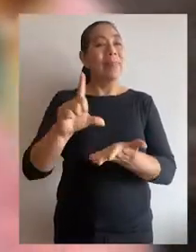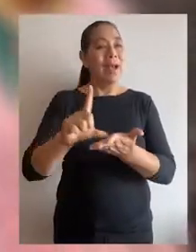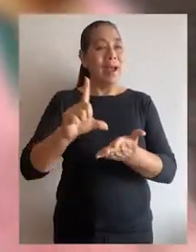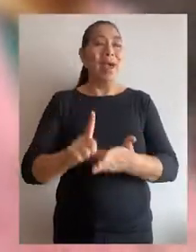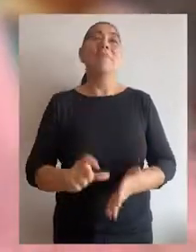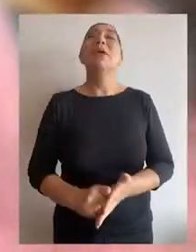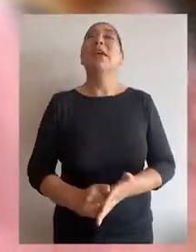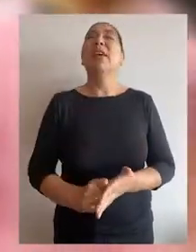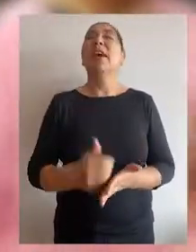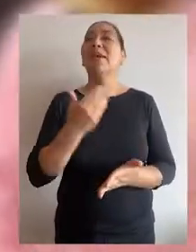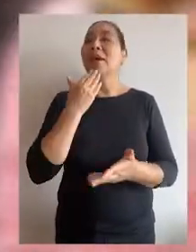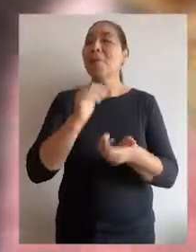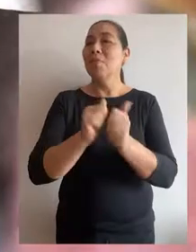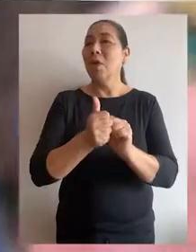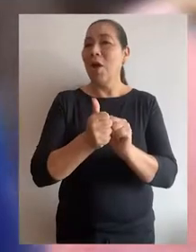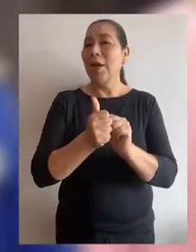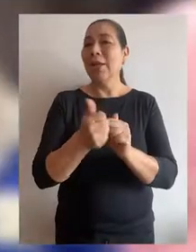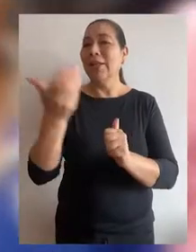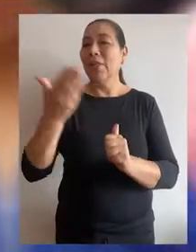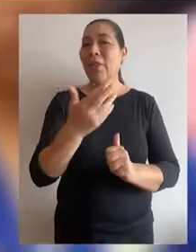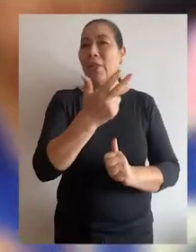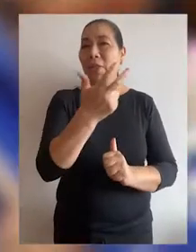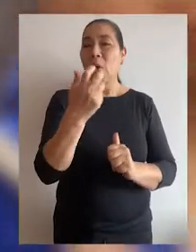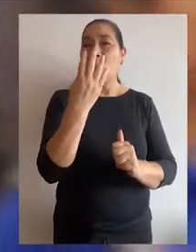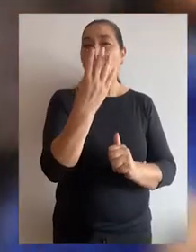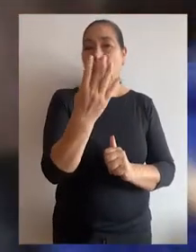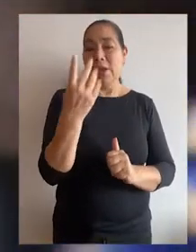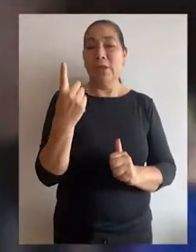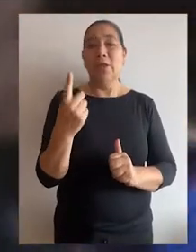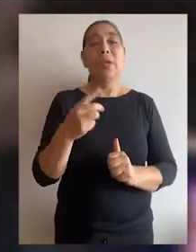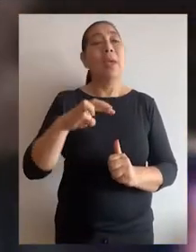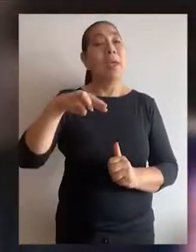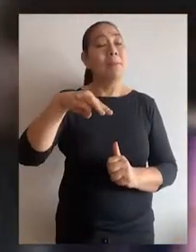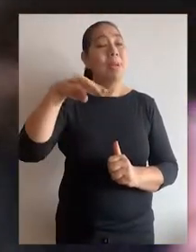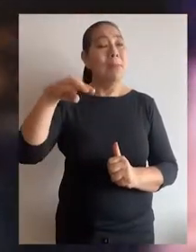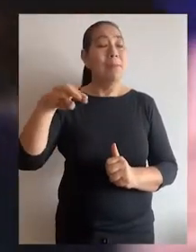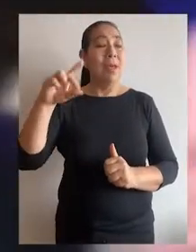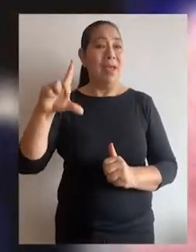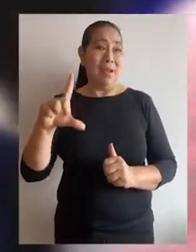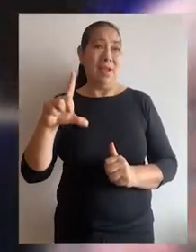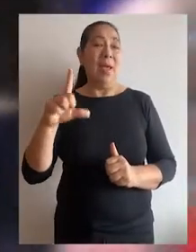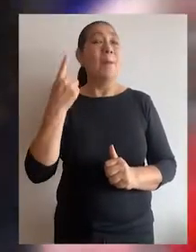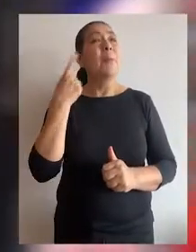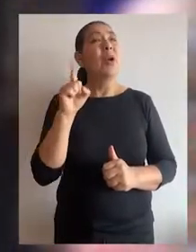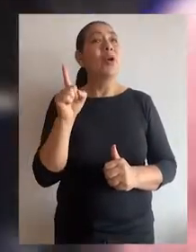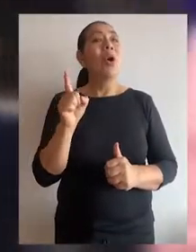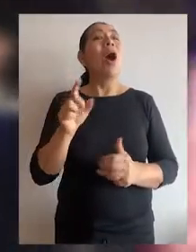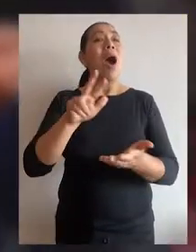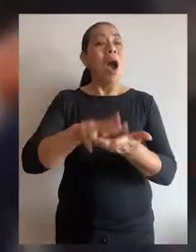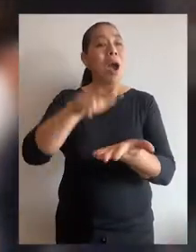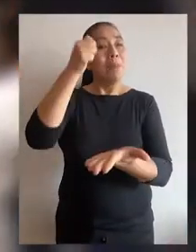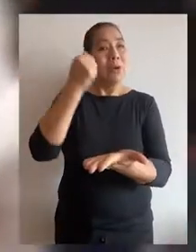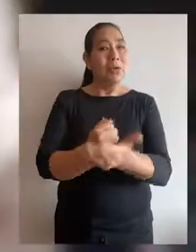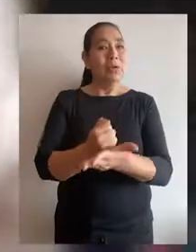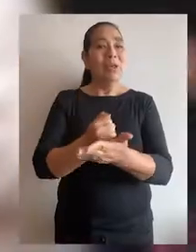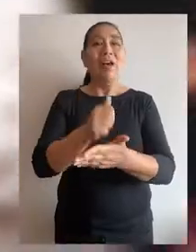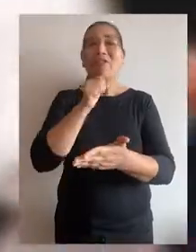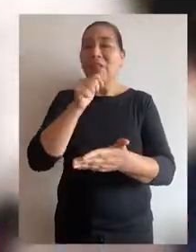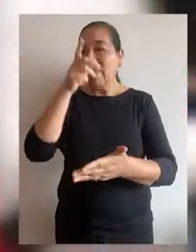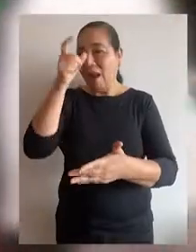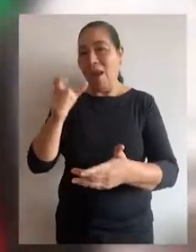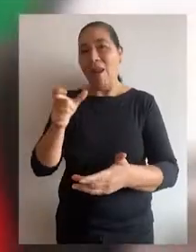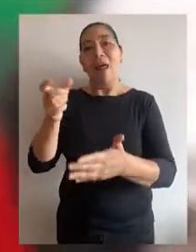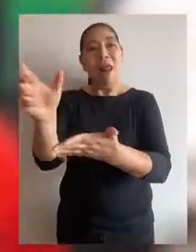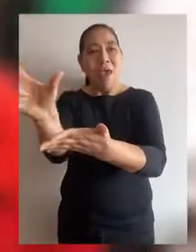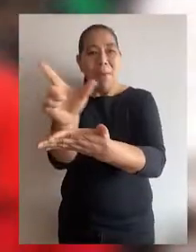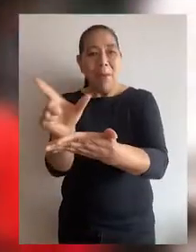-MML, que modifica la Ordenanza 341-MML referida a la aprobación del Plano del